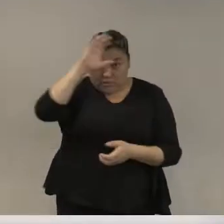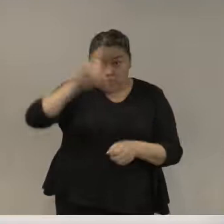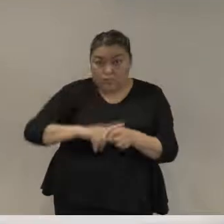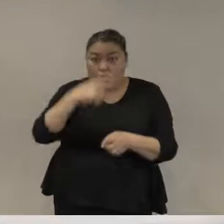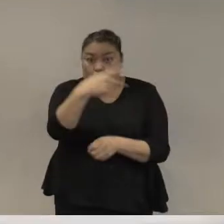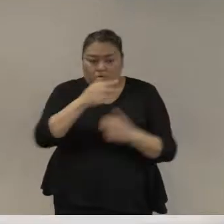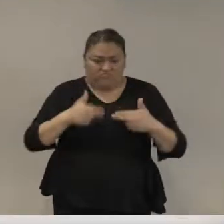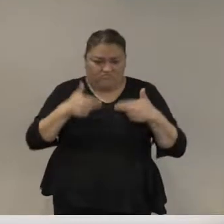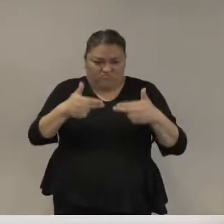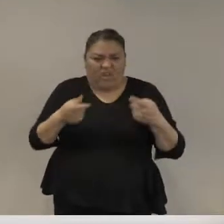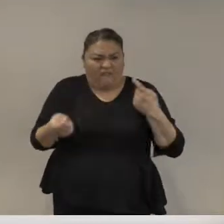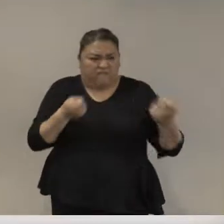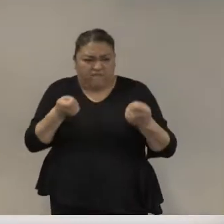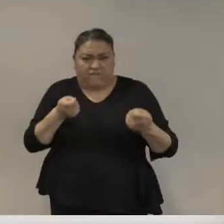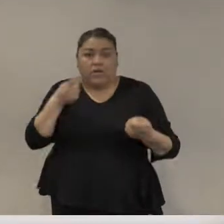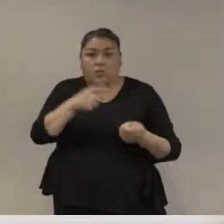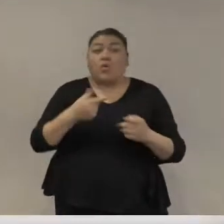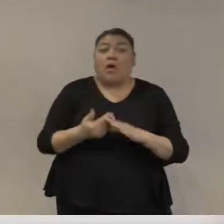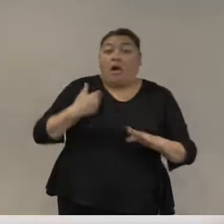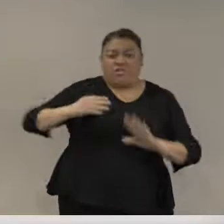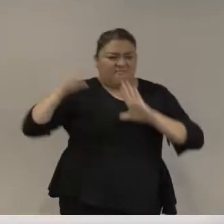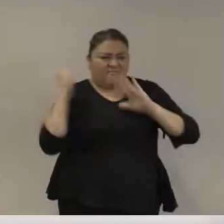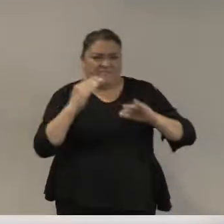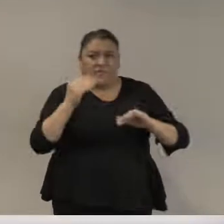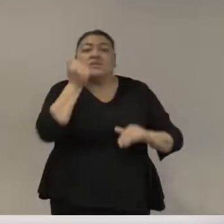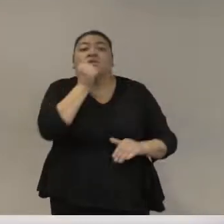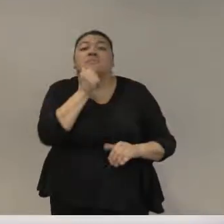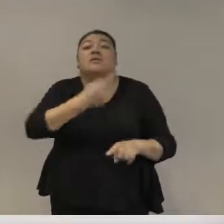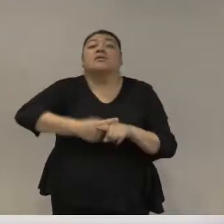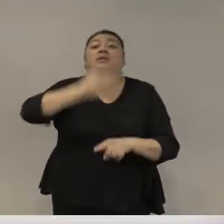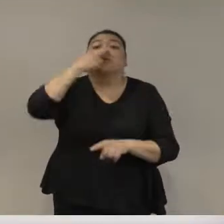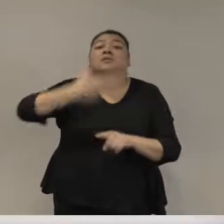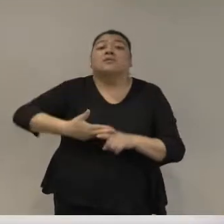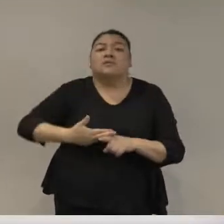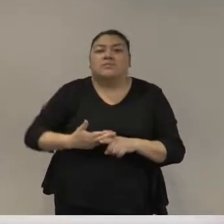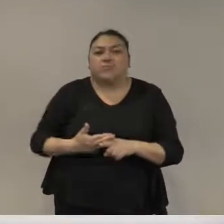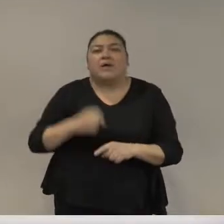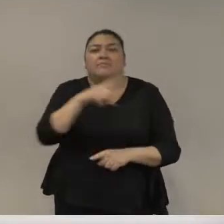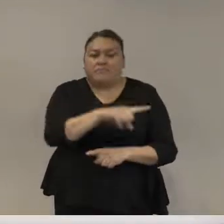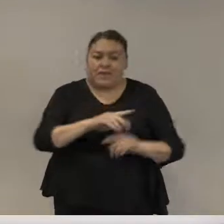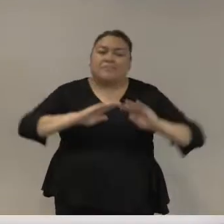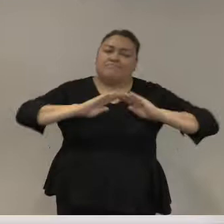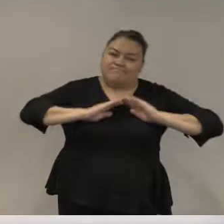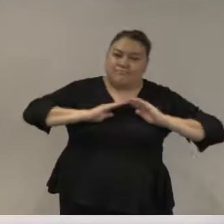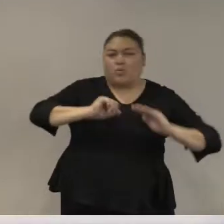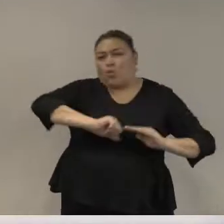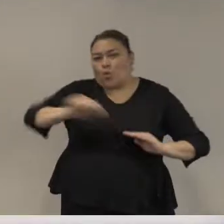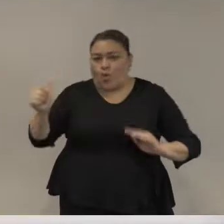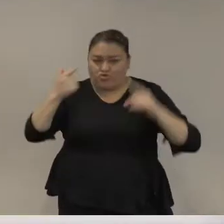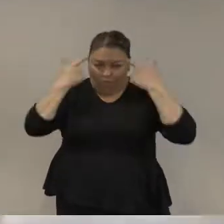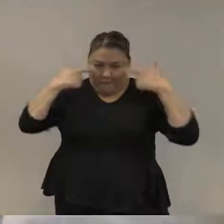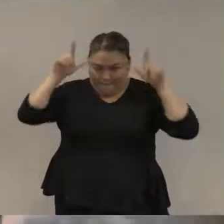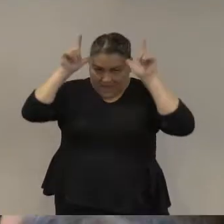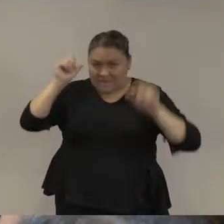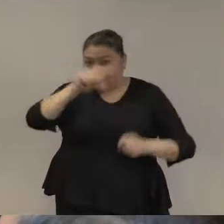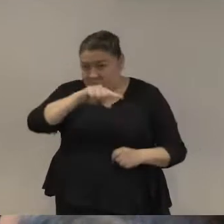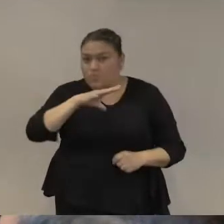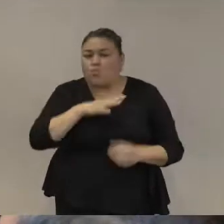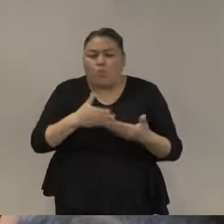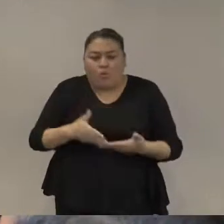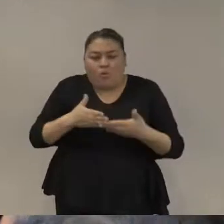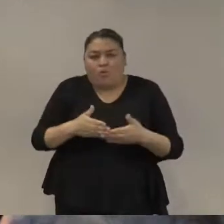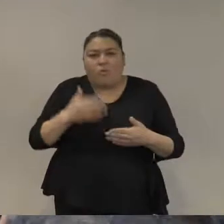su entrenamiento y su disciplina están a cargo de Sedena y Semar pues en cinco años